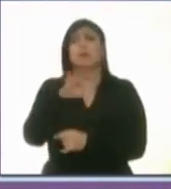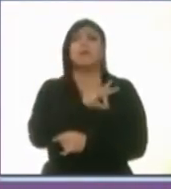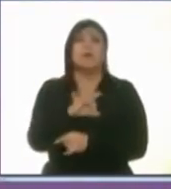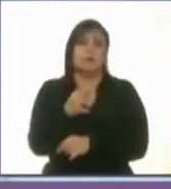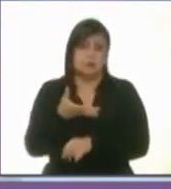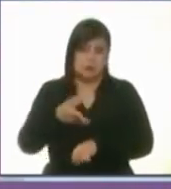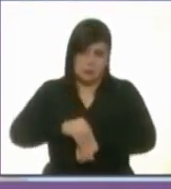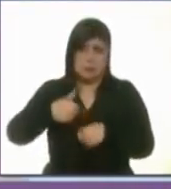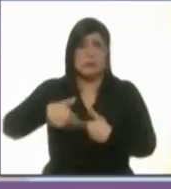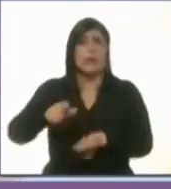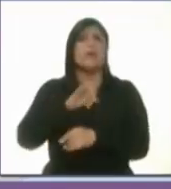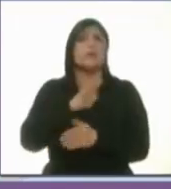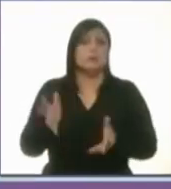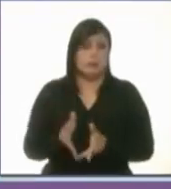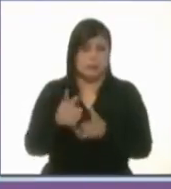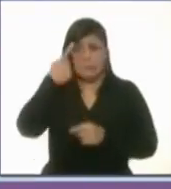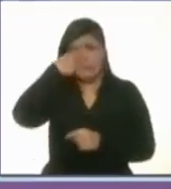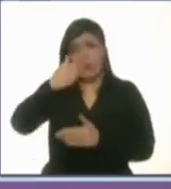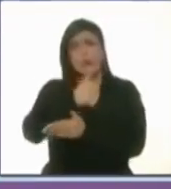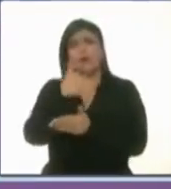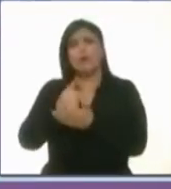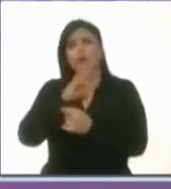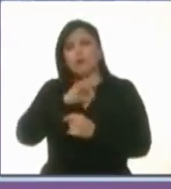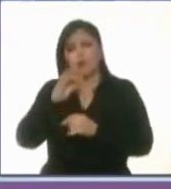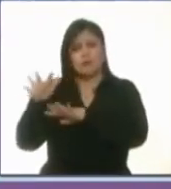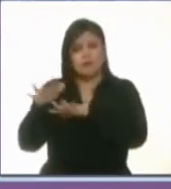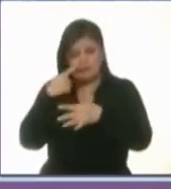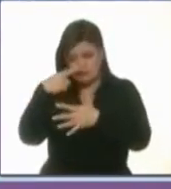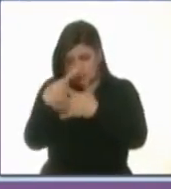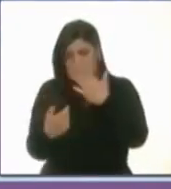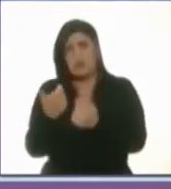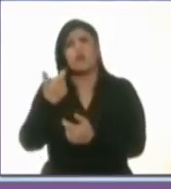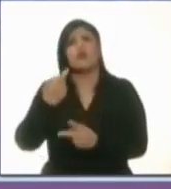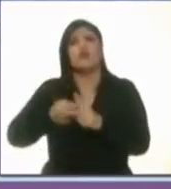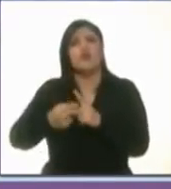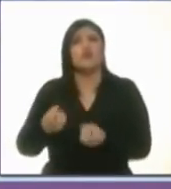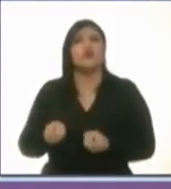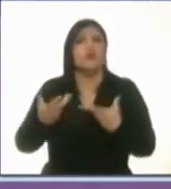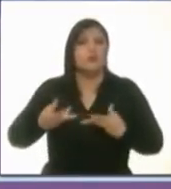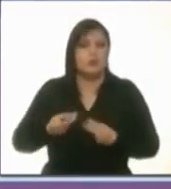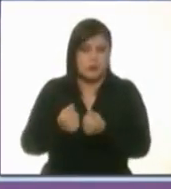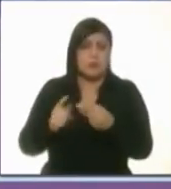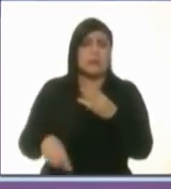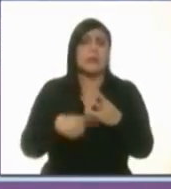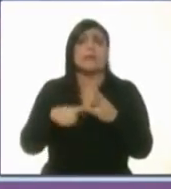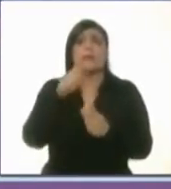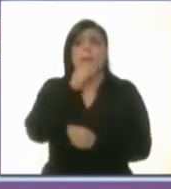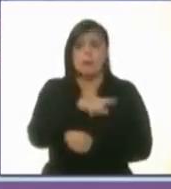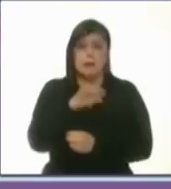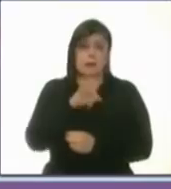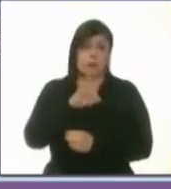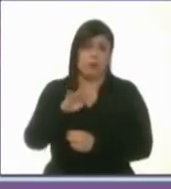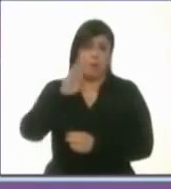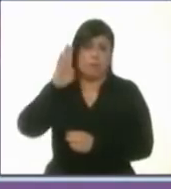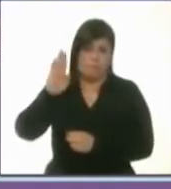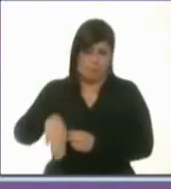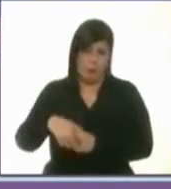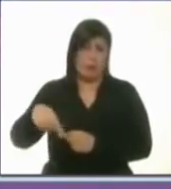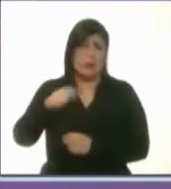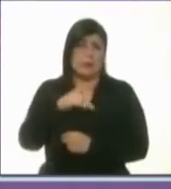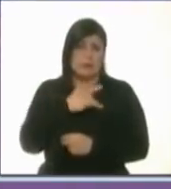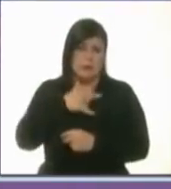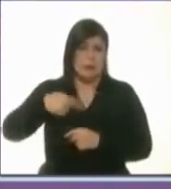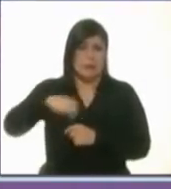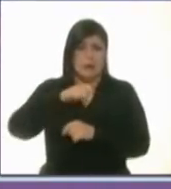promover que todos los ciudadanos le den seguimiento a cada peso que se gasta. Y tercero, la muerte civil de aquellos funcionarios que se les